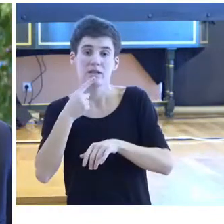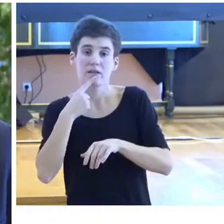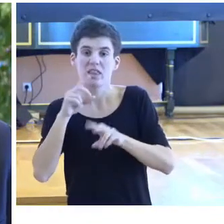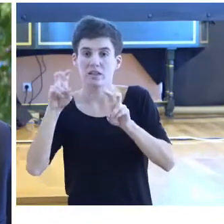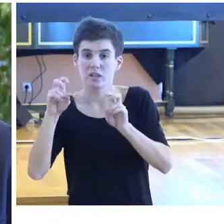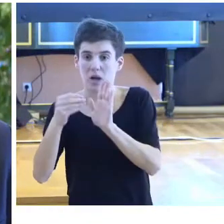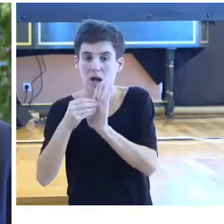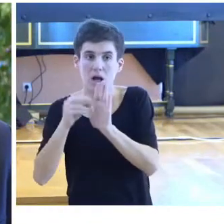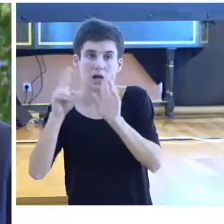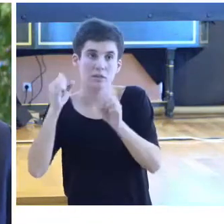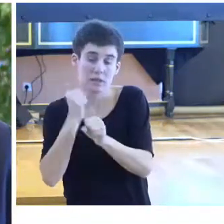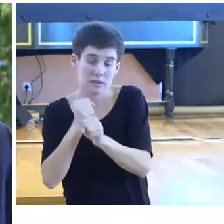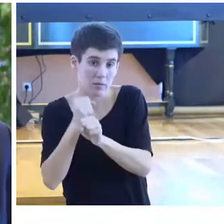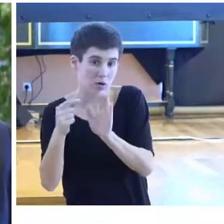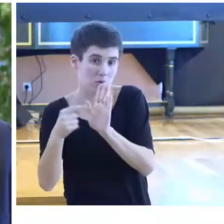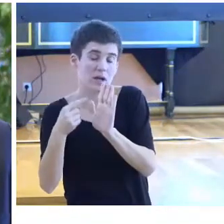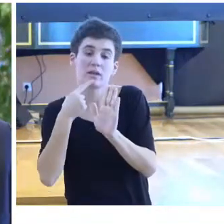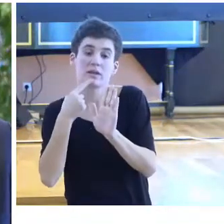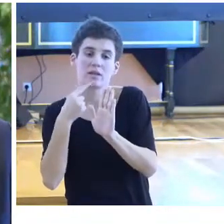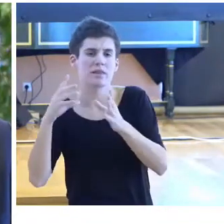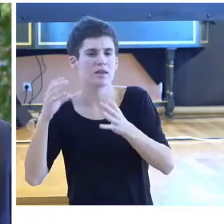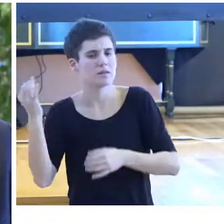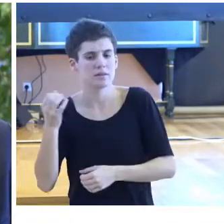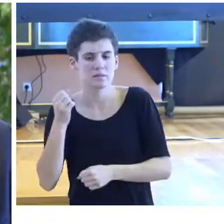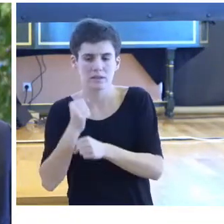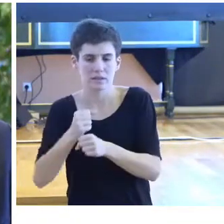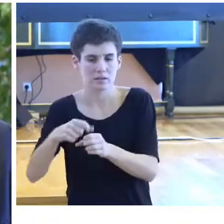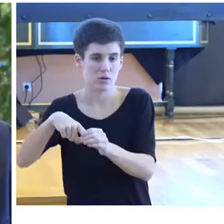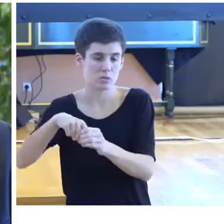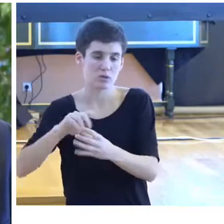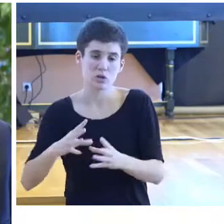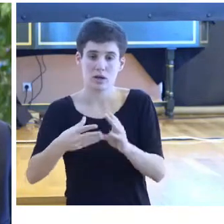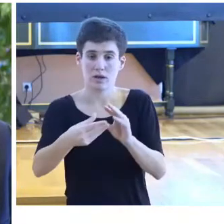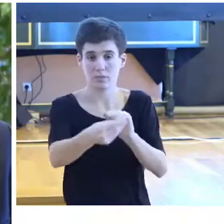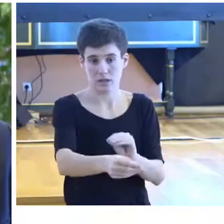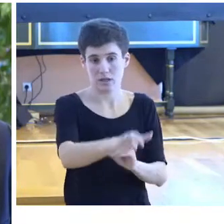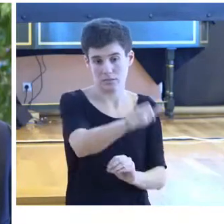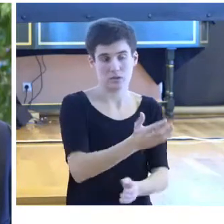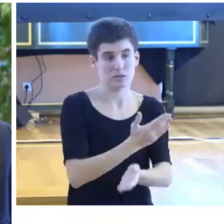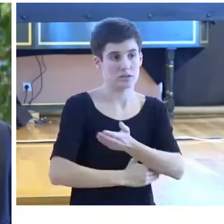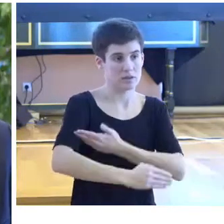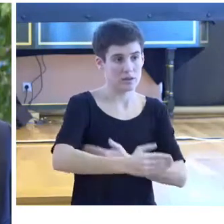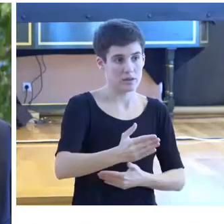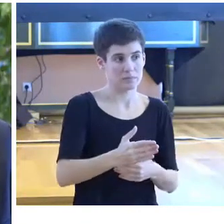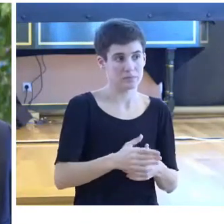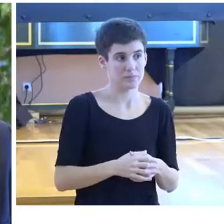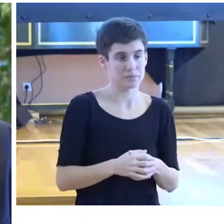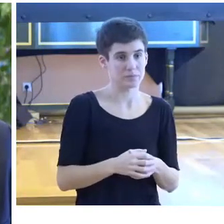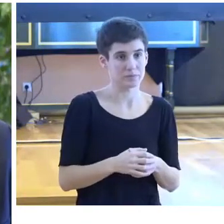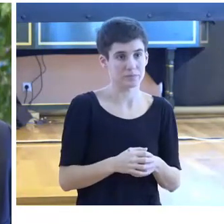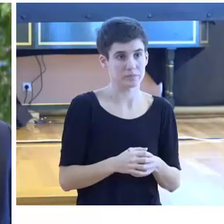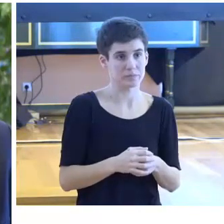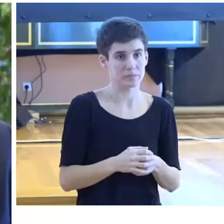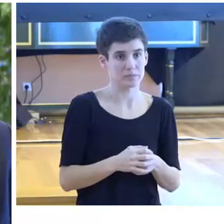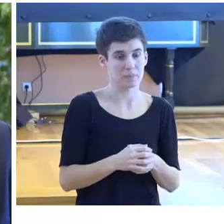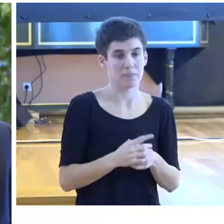del empleo, que se tienen que adaptar los puestos de trabajo de las personas con discapacidad, una